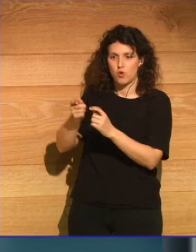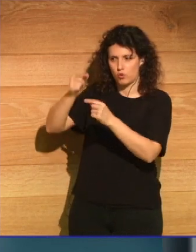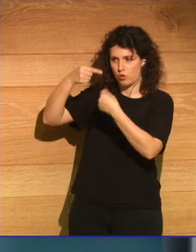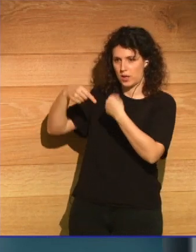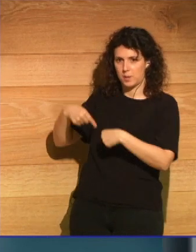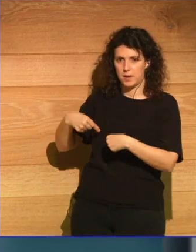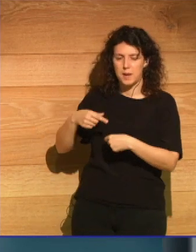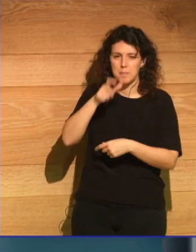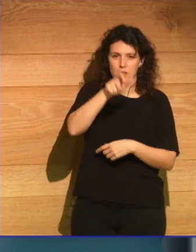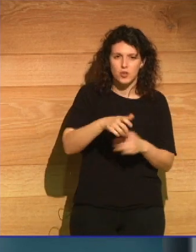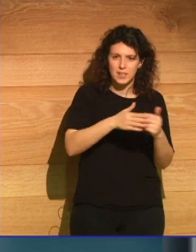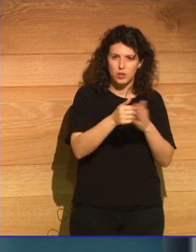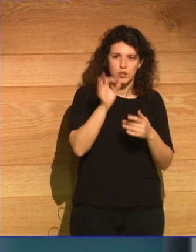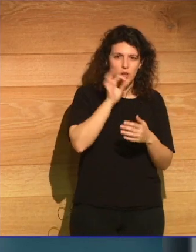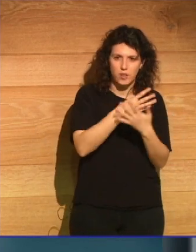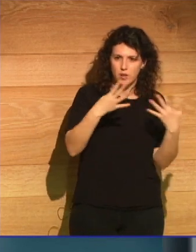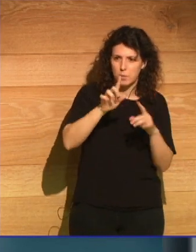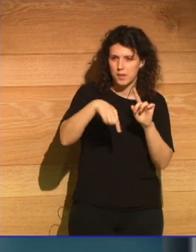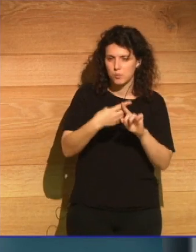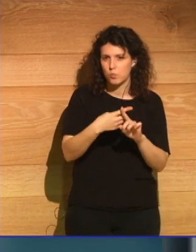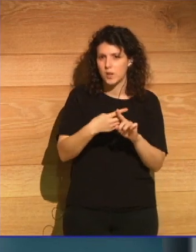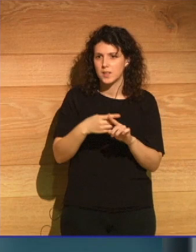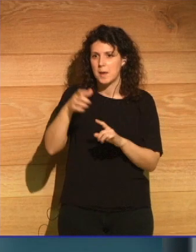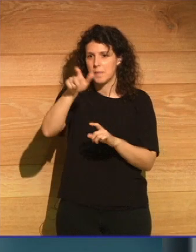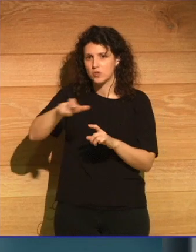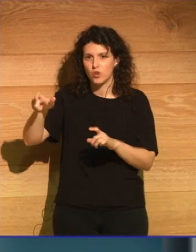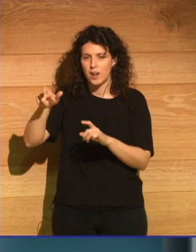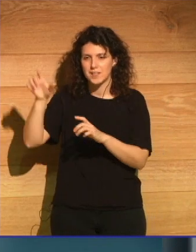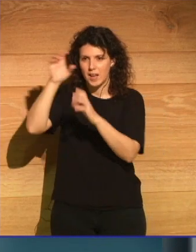del siglo XIX y más tarde fue adoptado por geólogos.